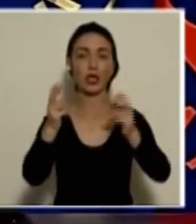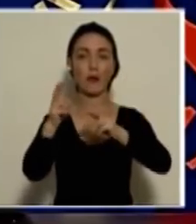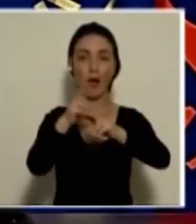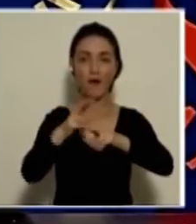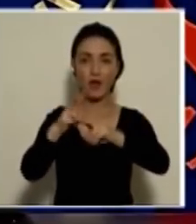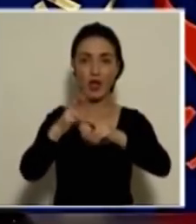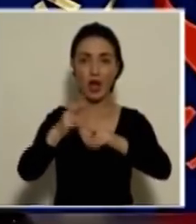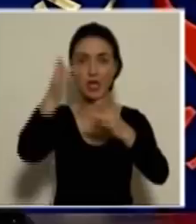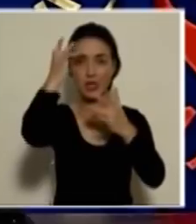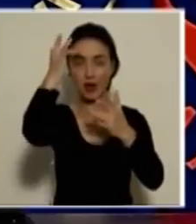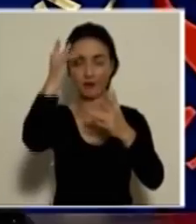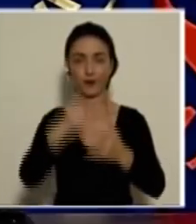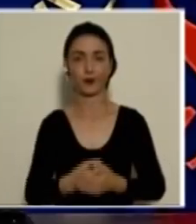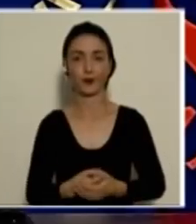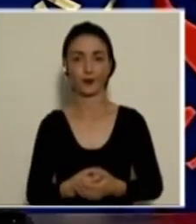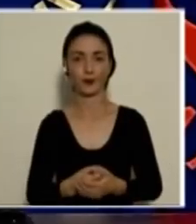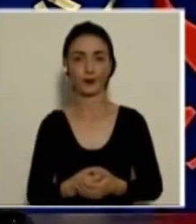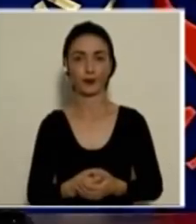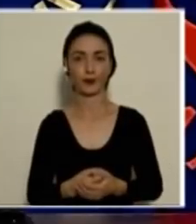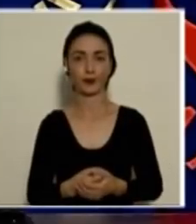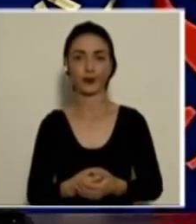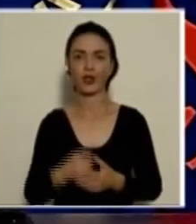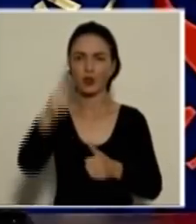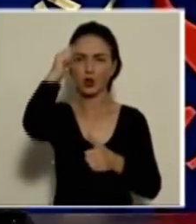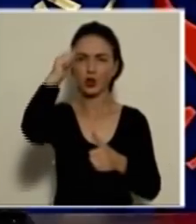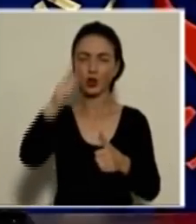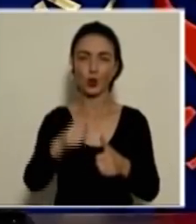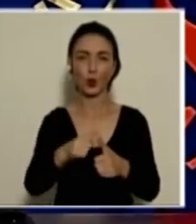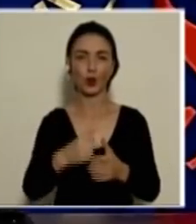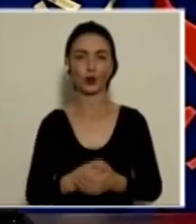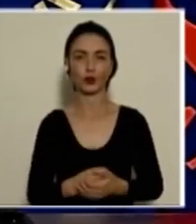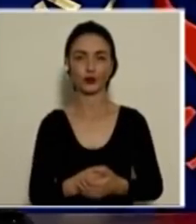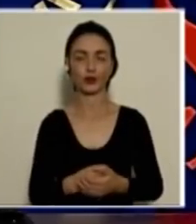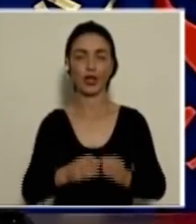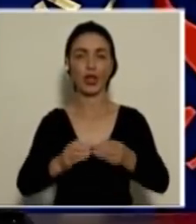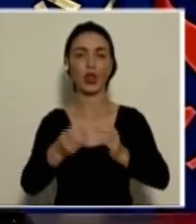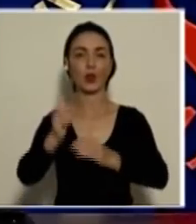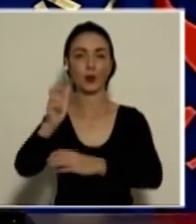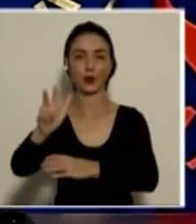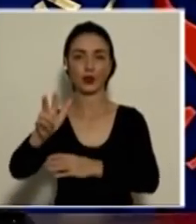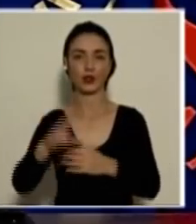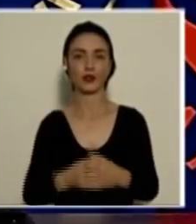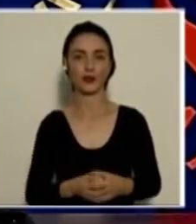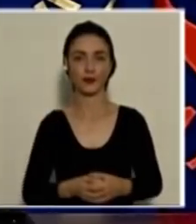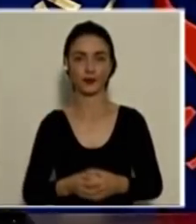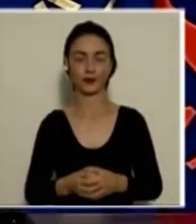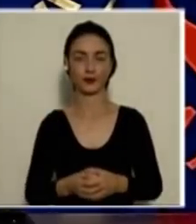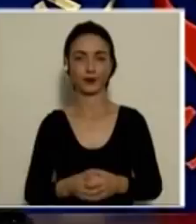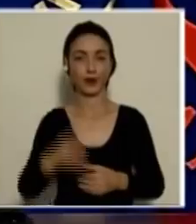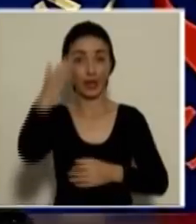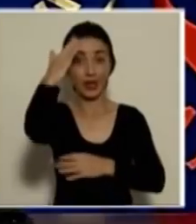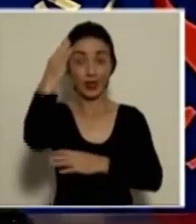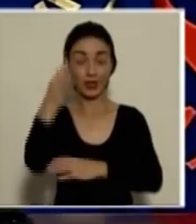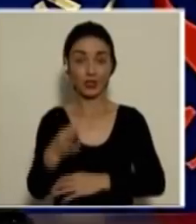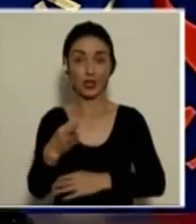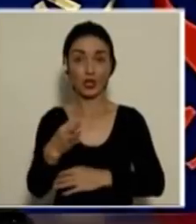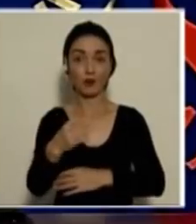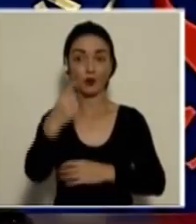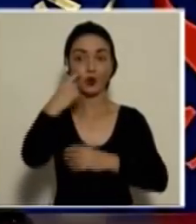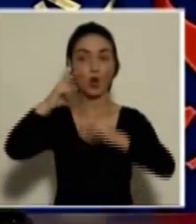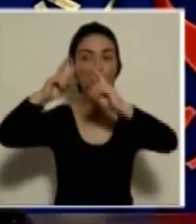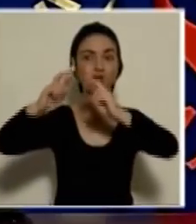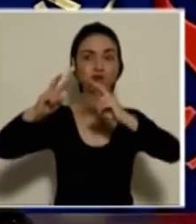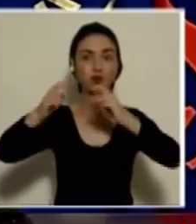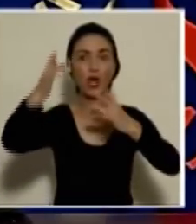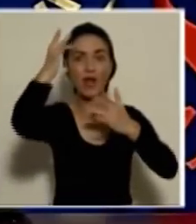epidemiológica de la enfermedad. Y, si mal no me recuerdo, desde el número 3, decidimos hacerle pruebas